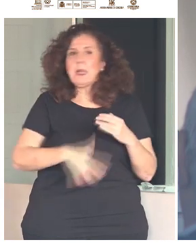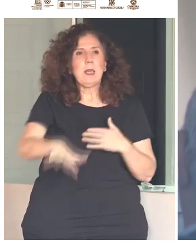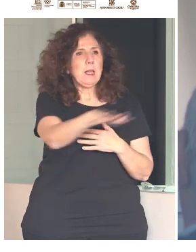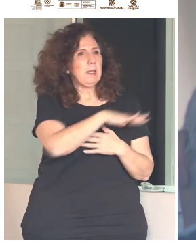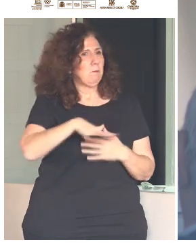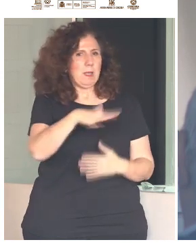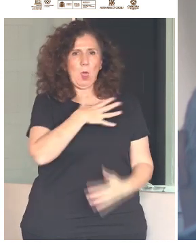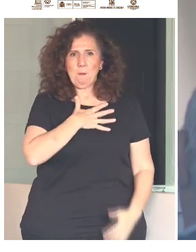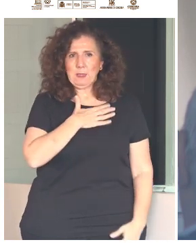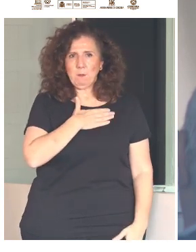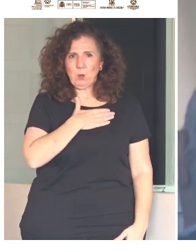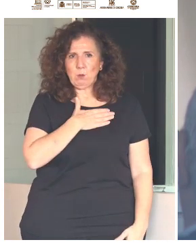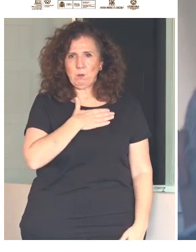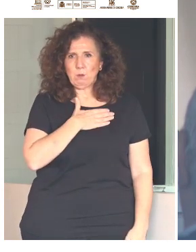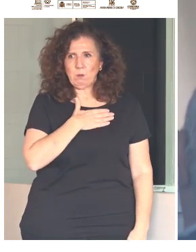patrimonio.